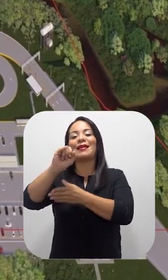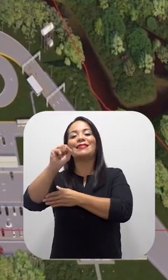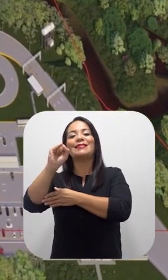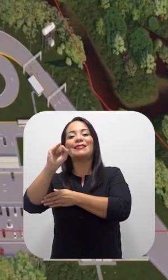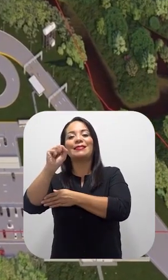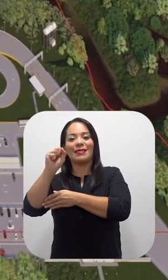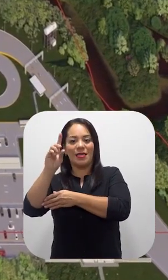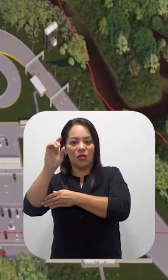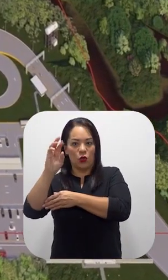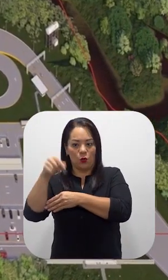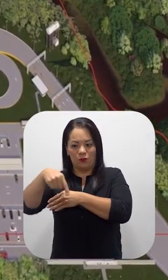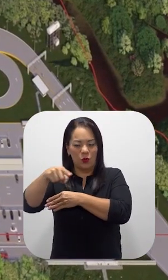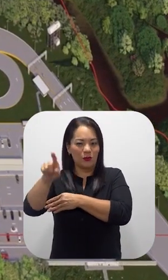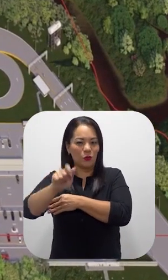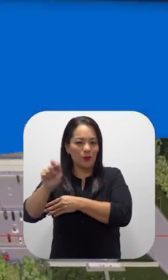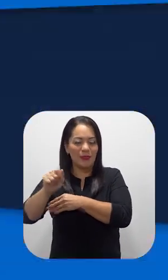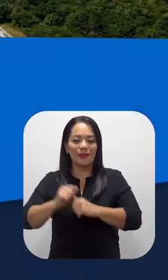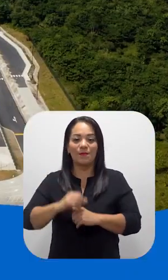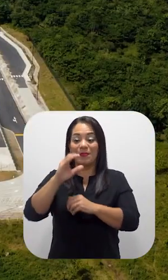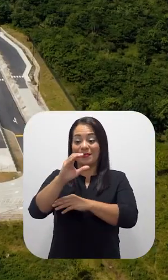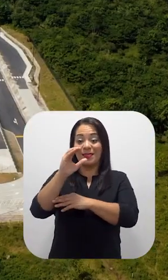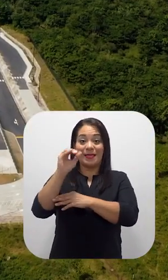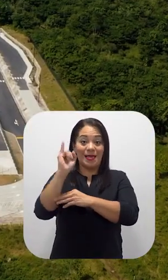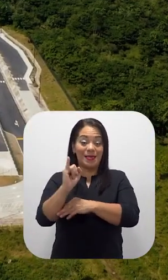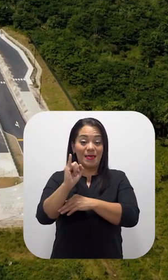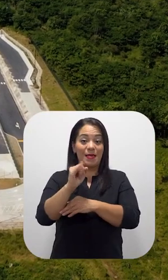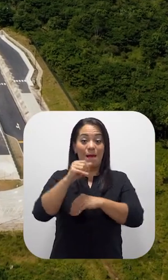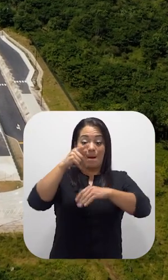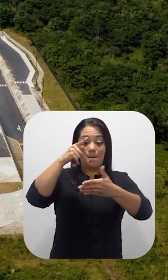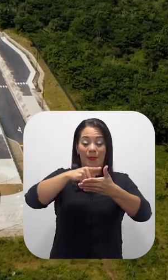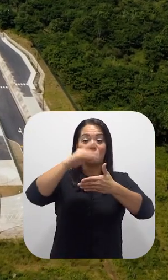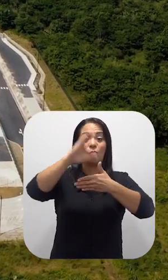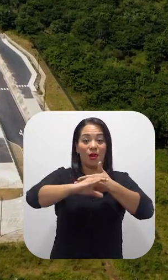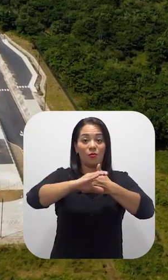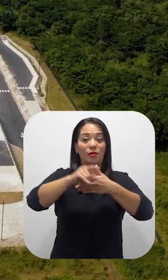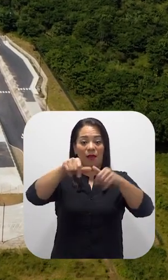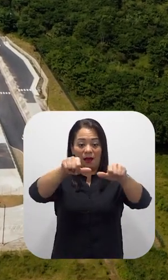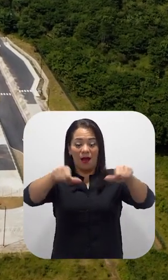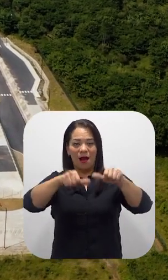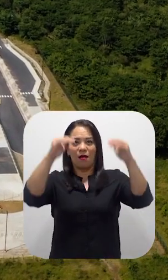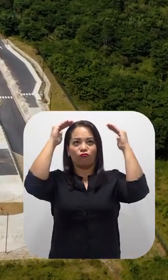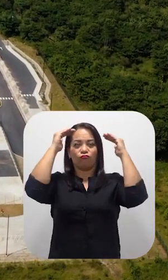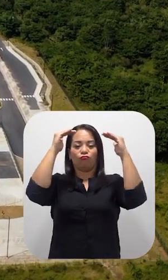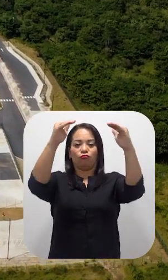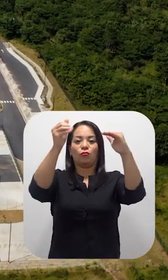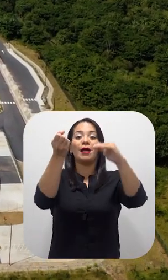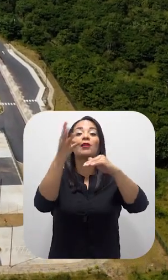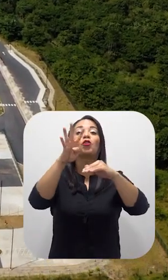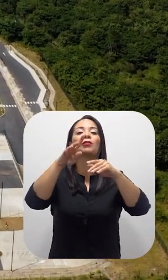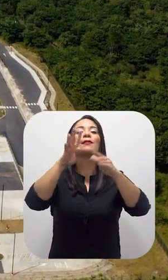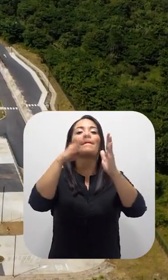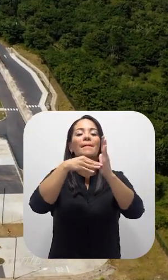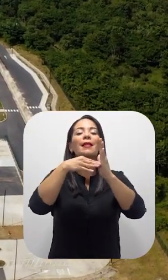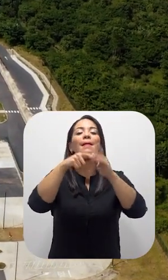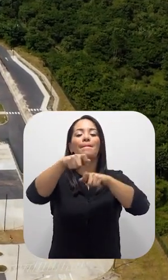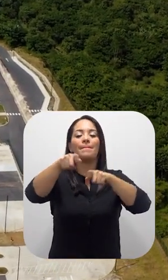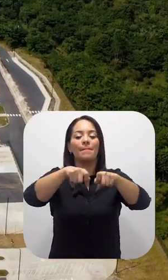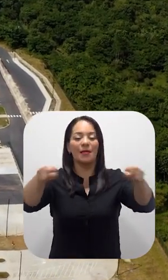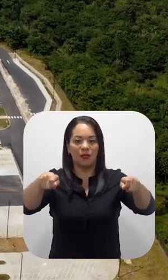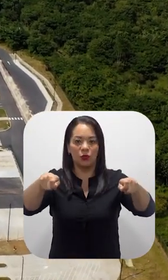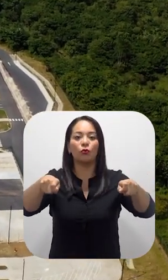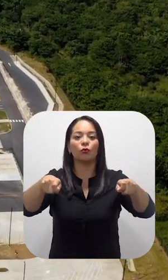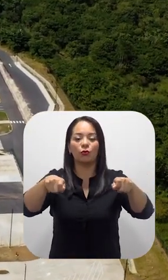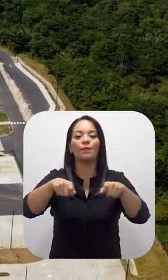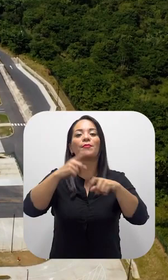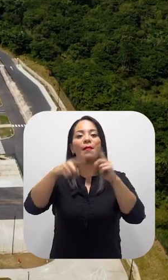en San Isidro, en los próximos meses. El CCI de Paso Canoas tiene un área techada aproximada a los 14 mil metros